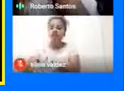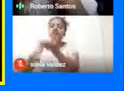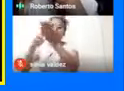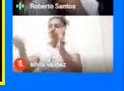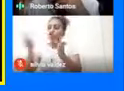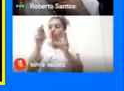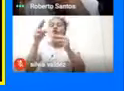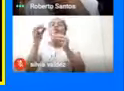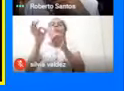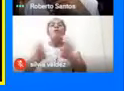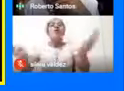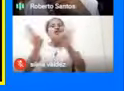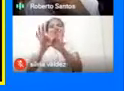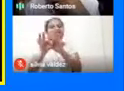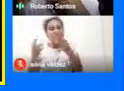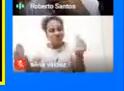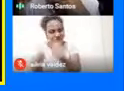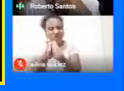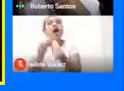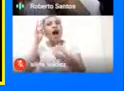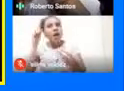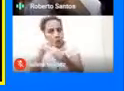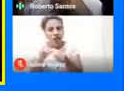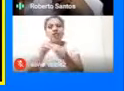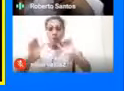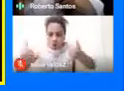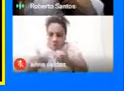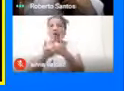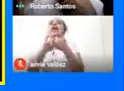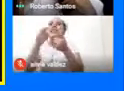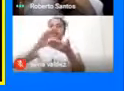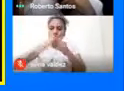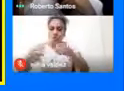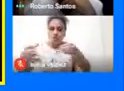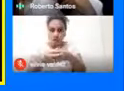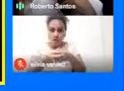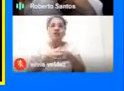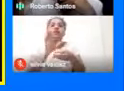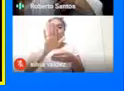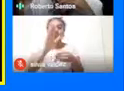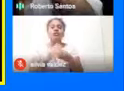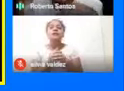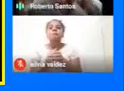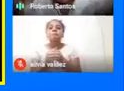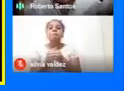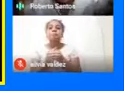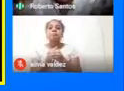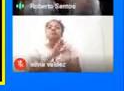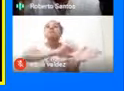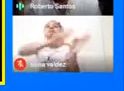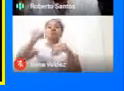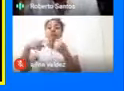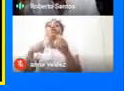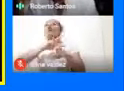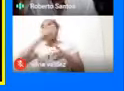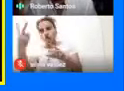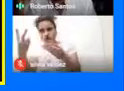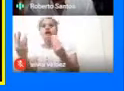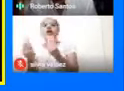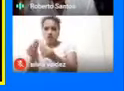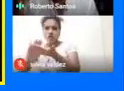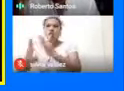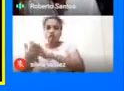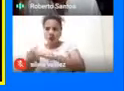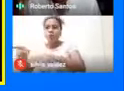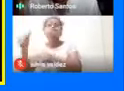la consolidación De estas comunidades Y además Hay otras comunidades Que están